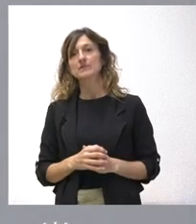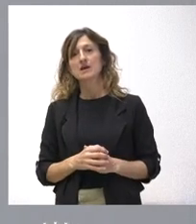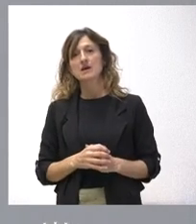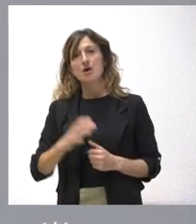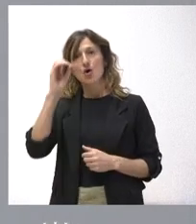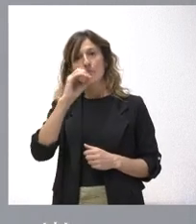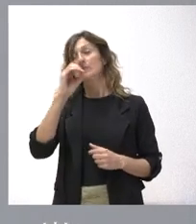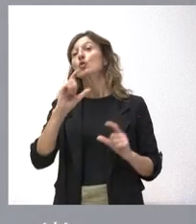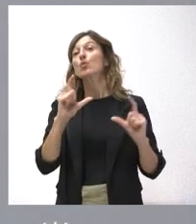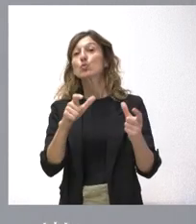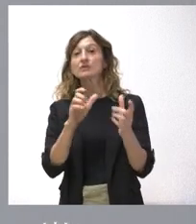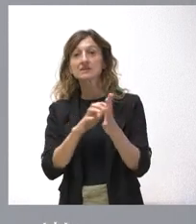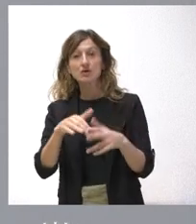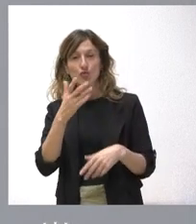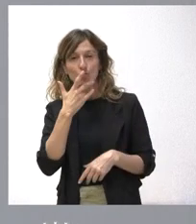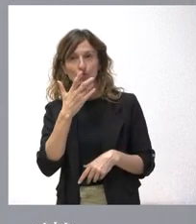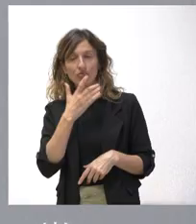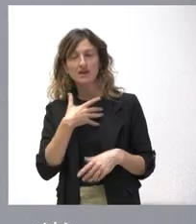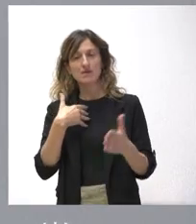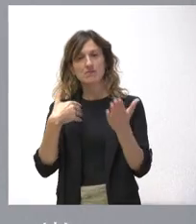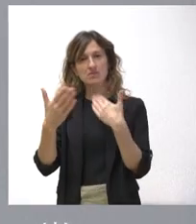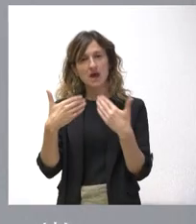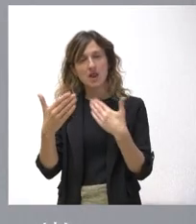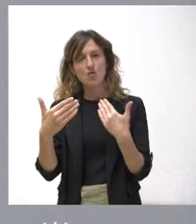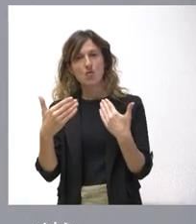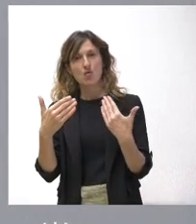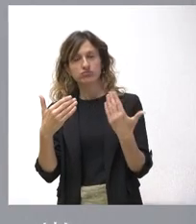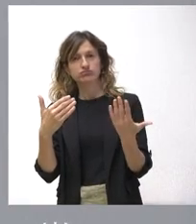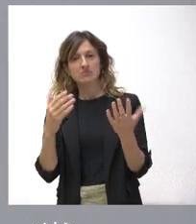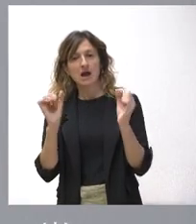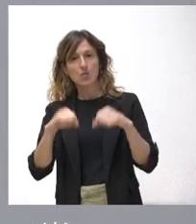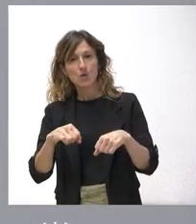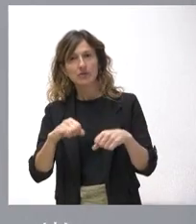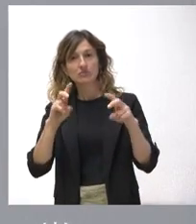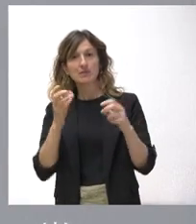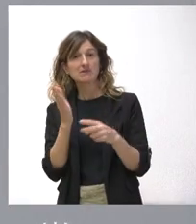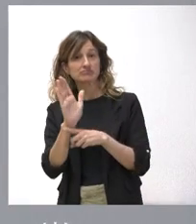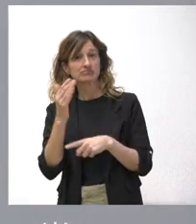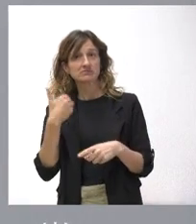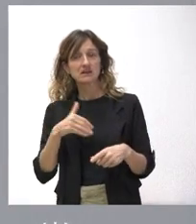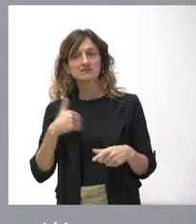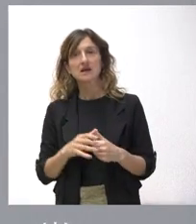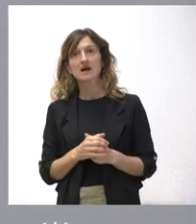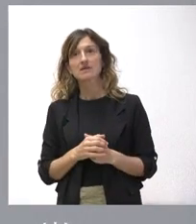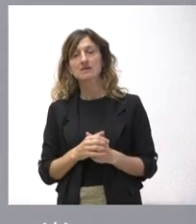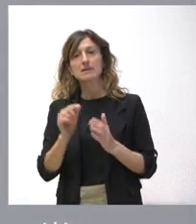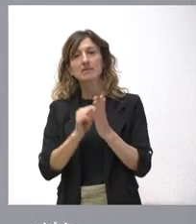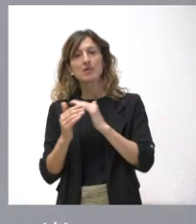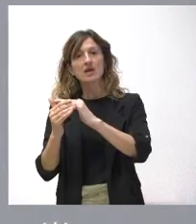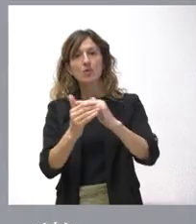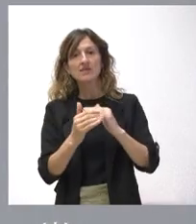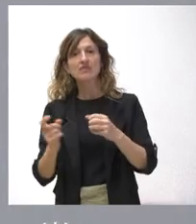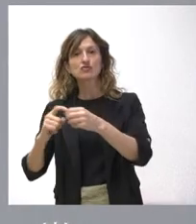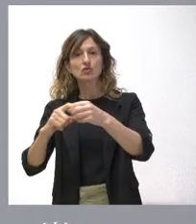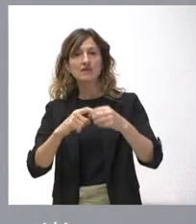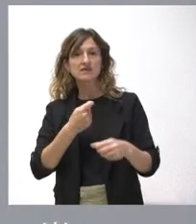Castellón la conocen ustedes y tenemos voluntad de diálogo y de acuerdo y voluntad de diálogo y de acuerdo sobre los temas que les hemos planteado sobre los principios siempre de igualdad y solidaridad